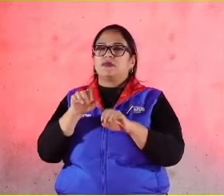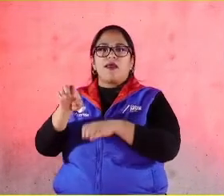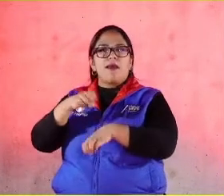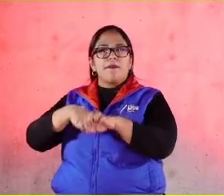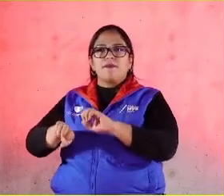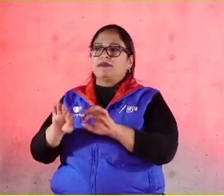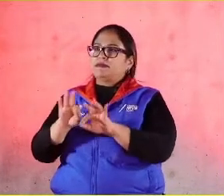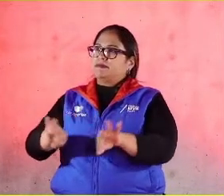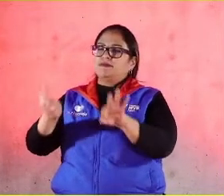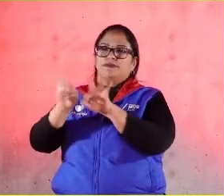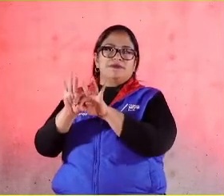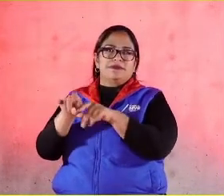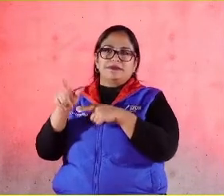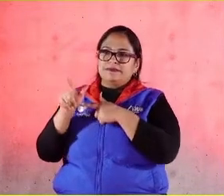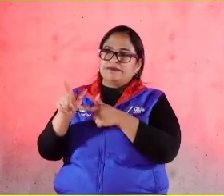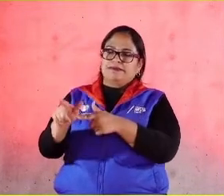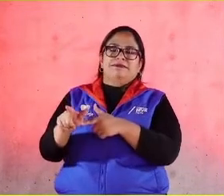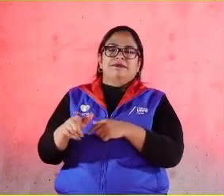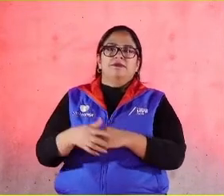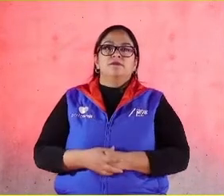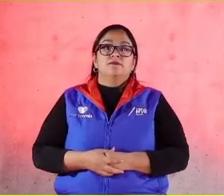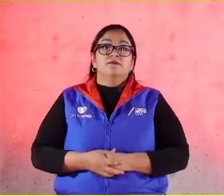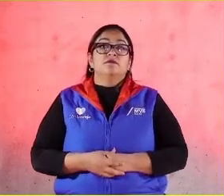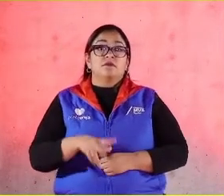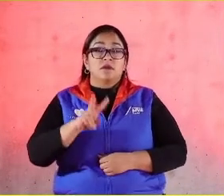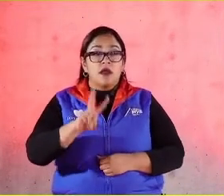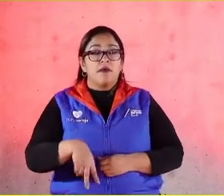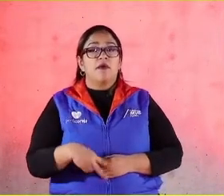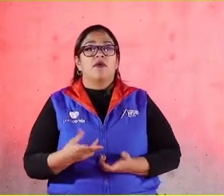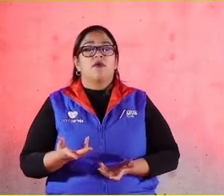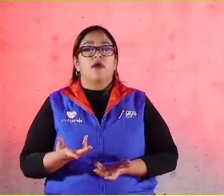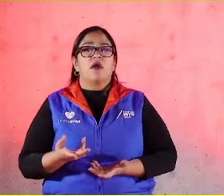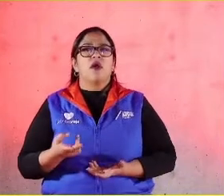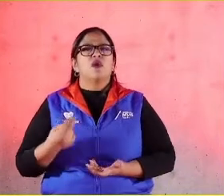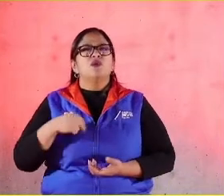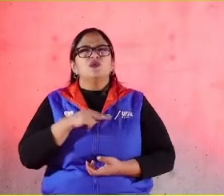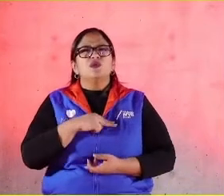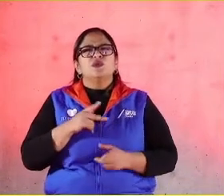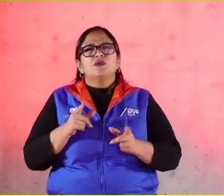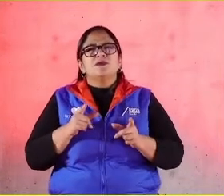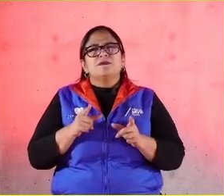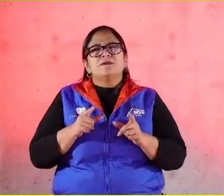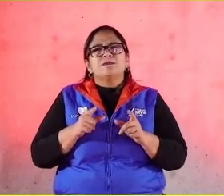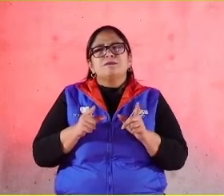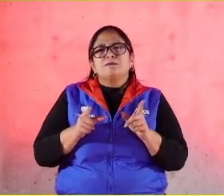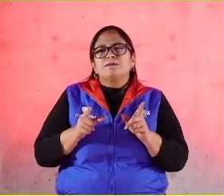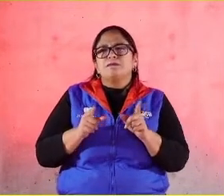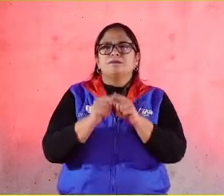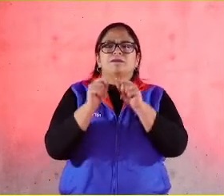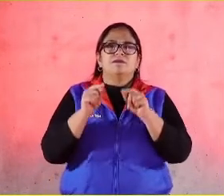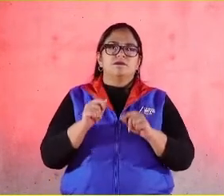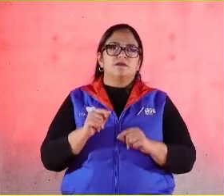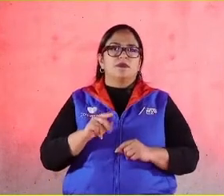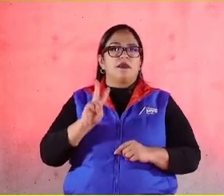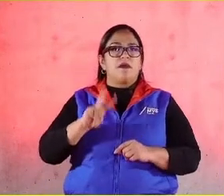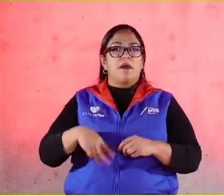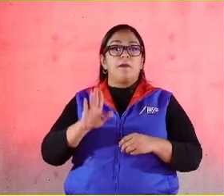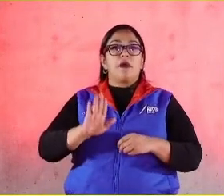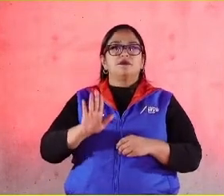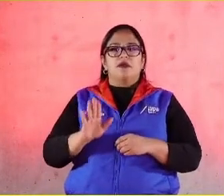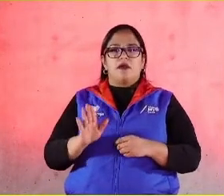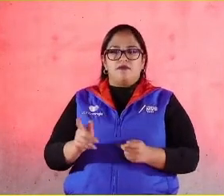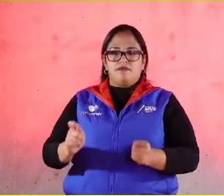ser socialmente responsable, si lo pudiéramos decir de una manera muy vaga, lo podríamos decir está de moda,